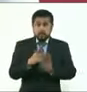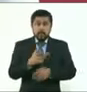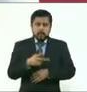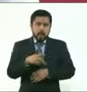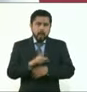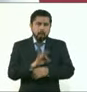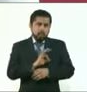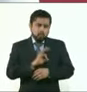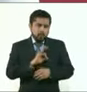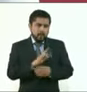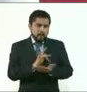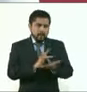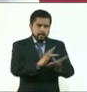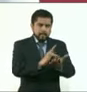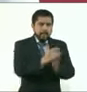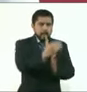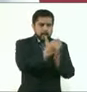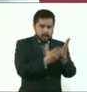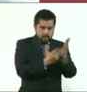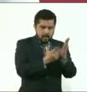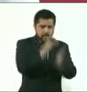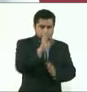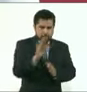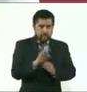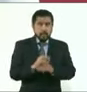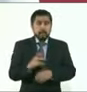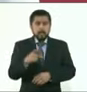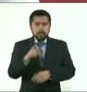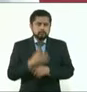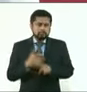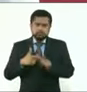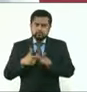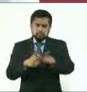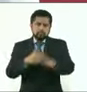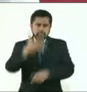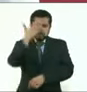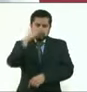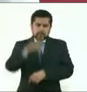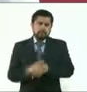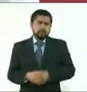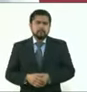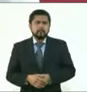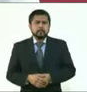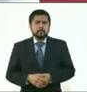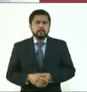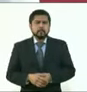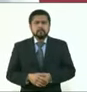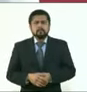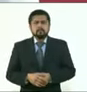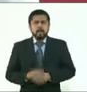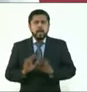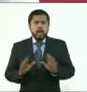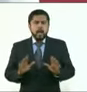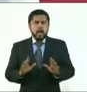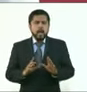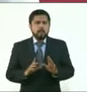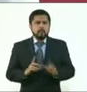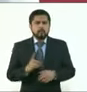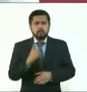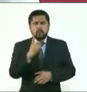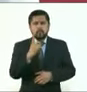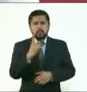a los propietarios de los vehículos. Y esto se mantiene, como ustedes saben, todo el primer, o sea, se tiene todo el primer